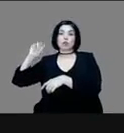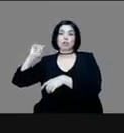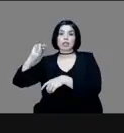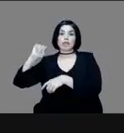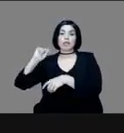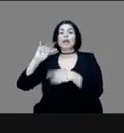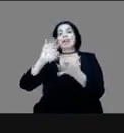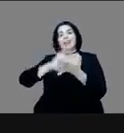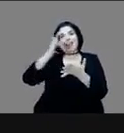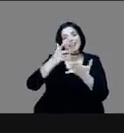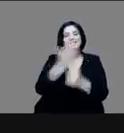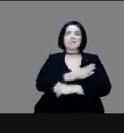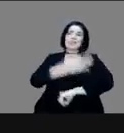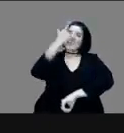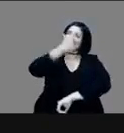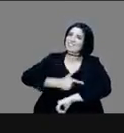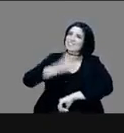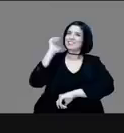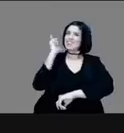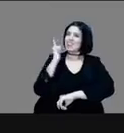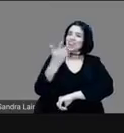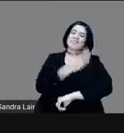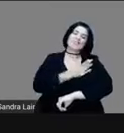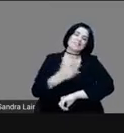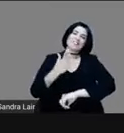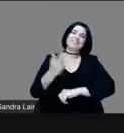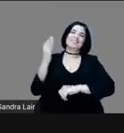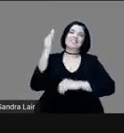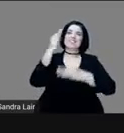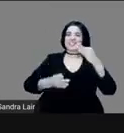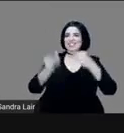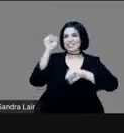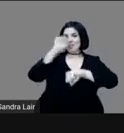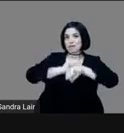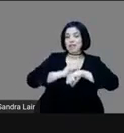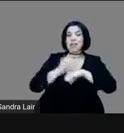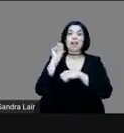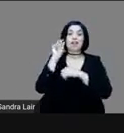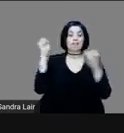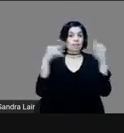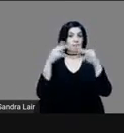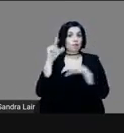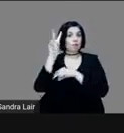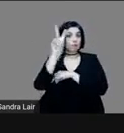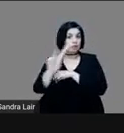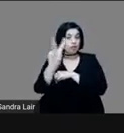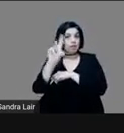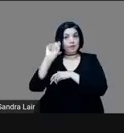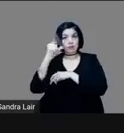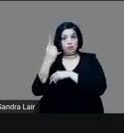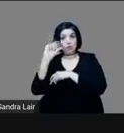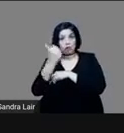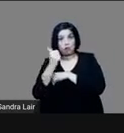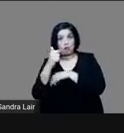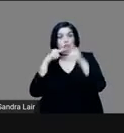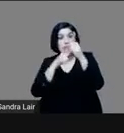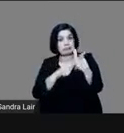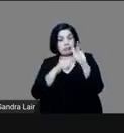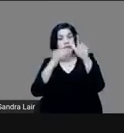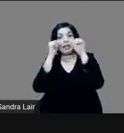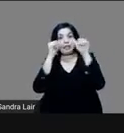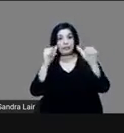gracias buenas noches y que tengan bonito fin de semana nos vemos el viernes 21 de agosto y estén atentos a la programación